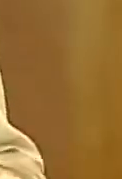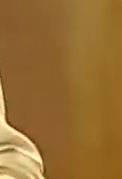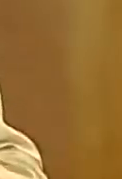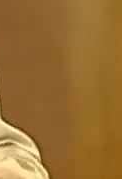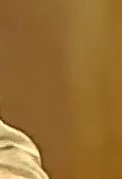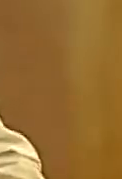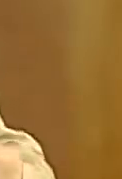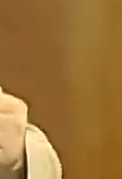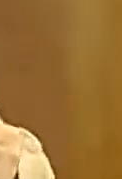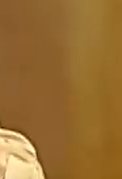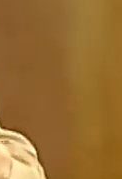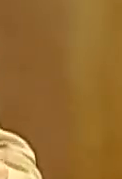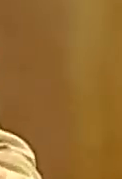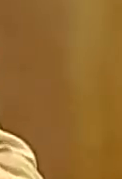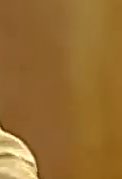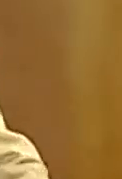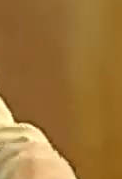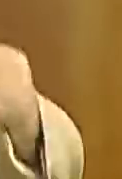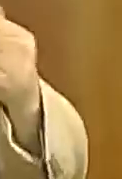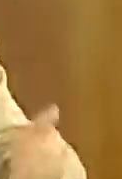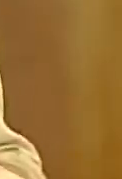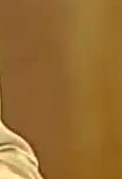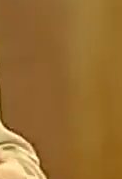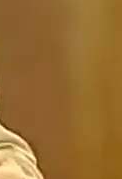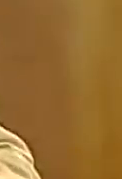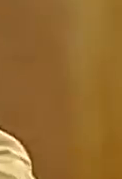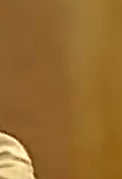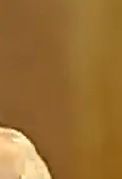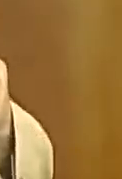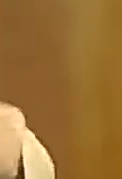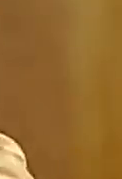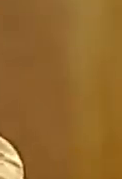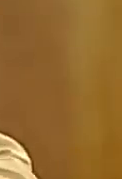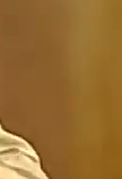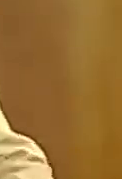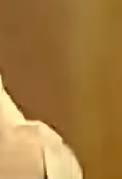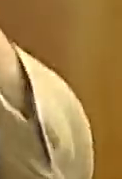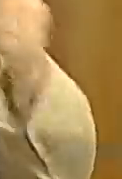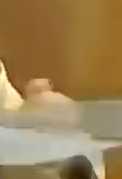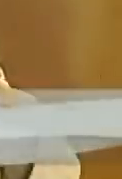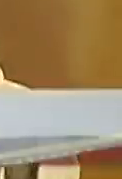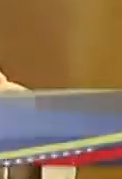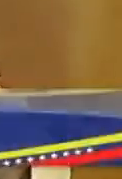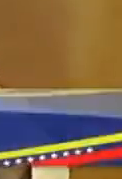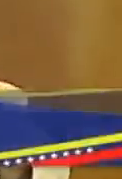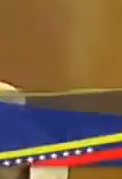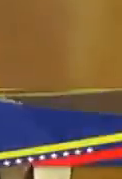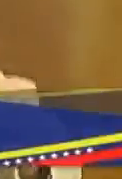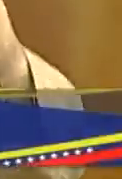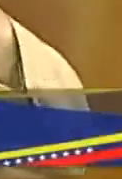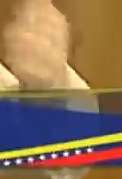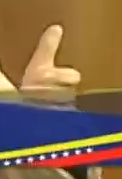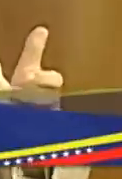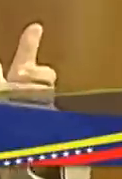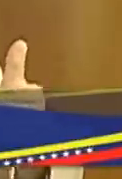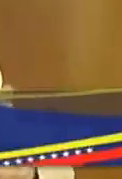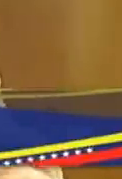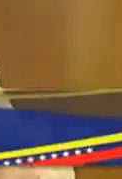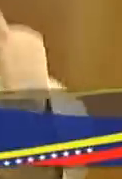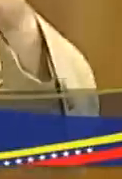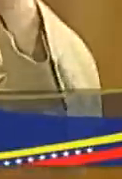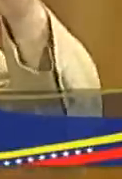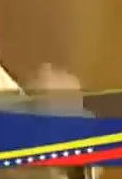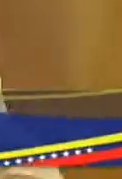maravillosa es una historia que pocos países tienen y que es una historia que tenemos que enseñar y que tenemos que transmitir